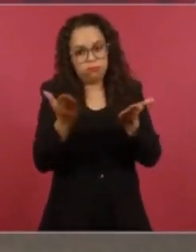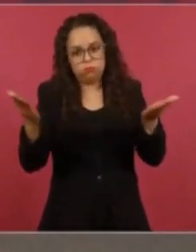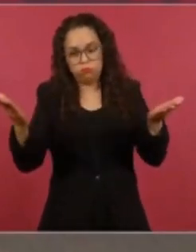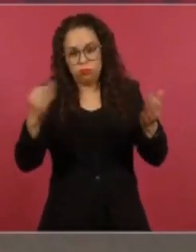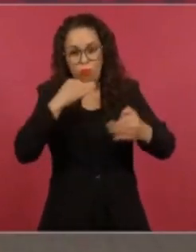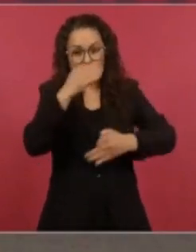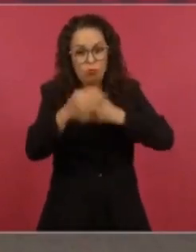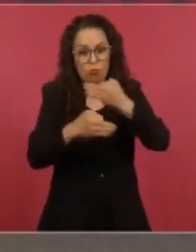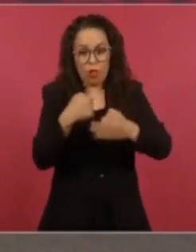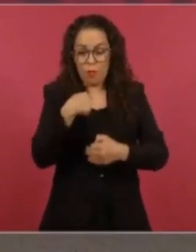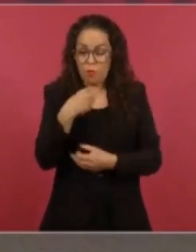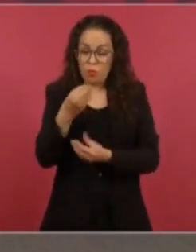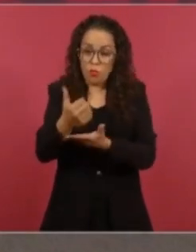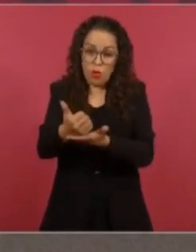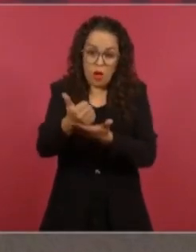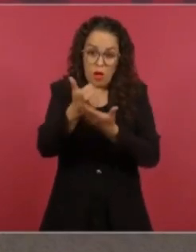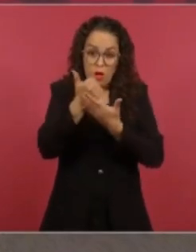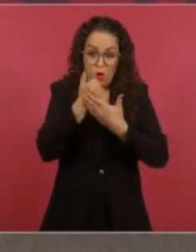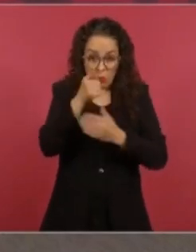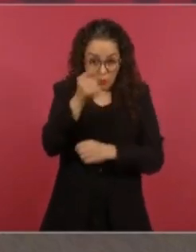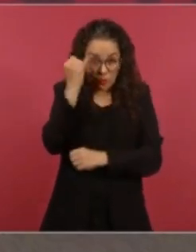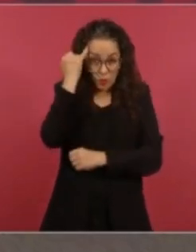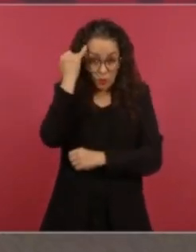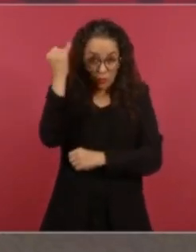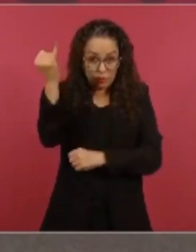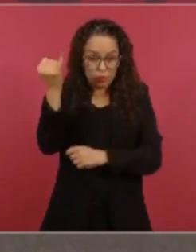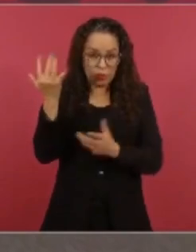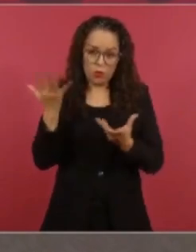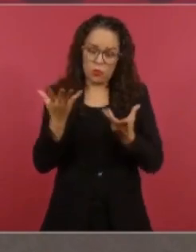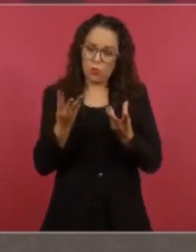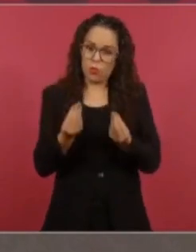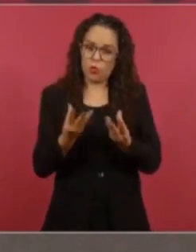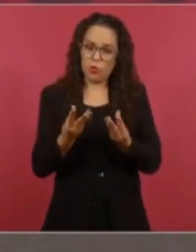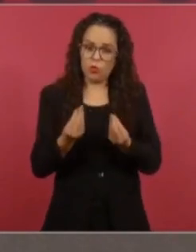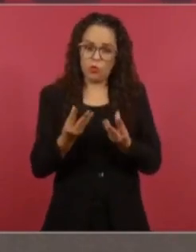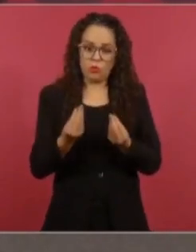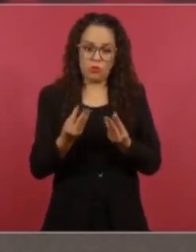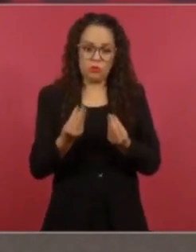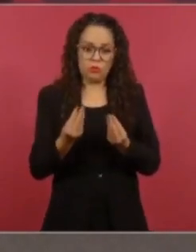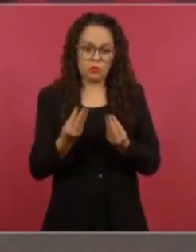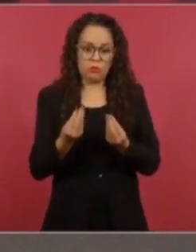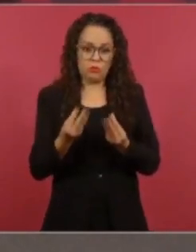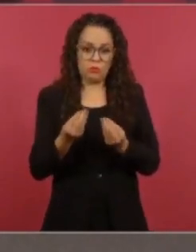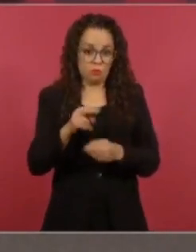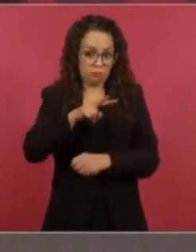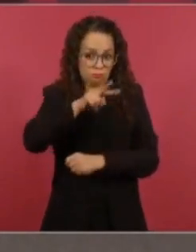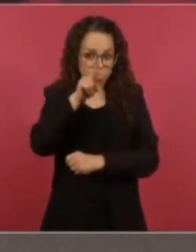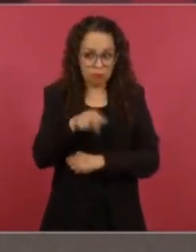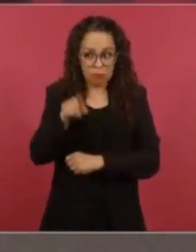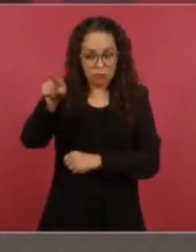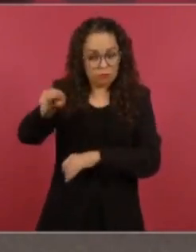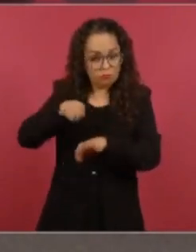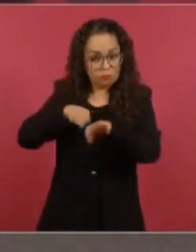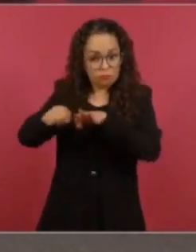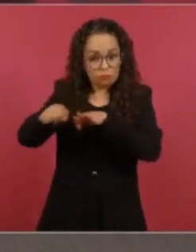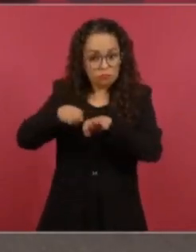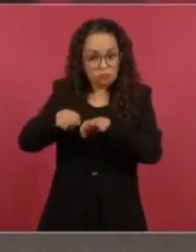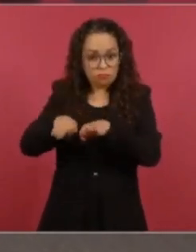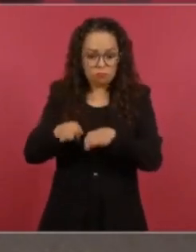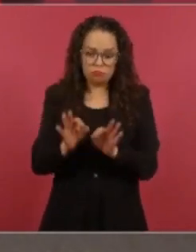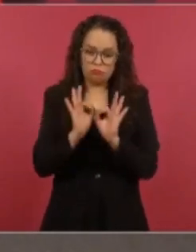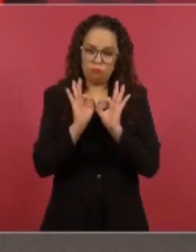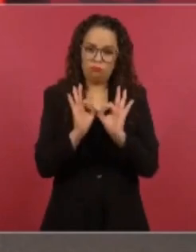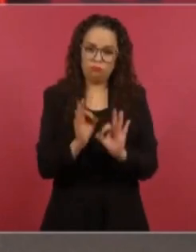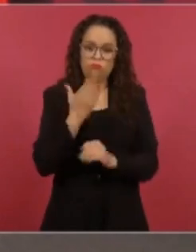son buenos servidores públicos en